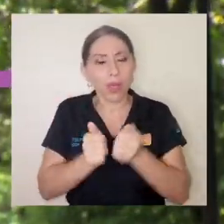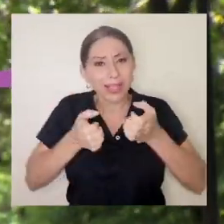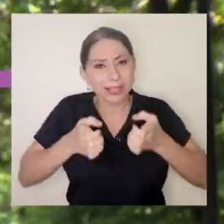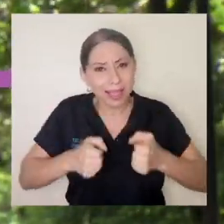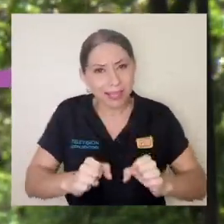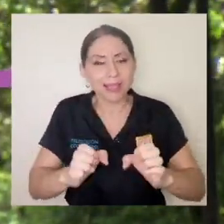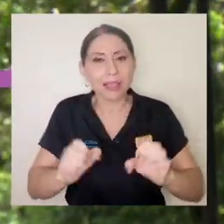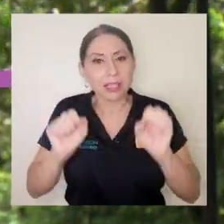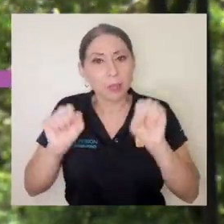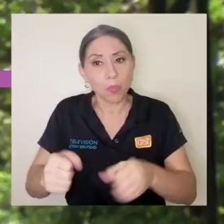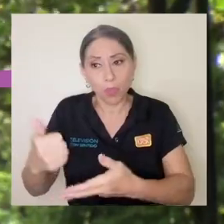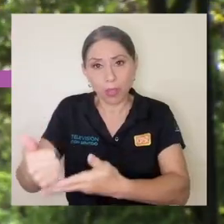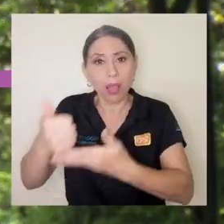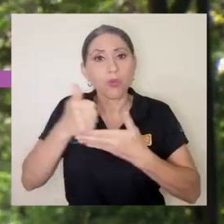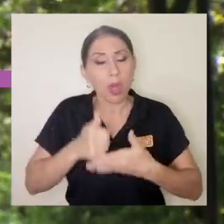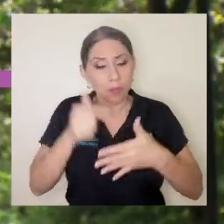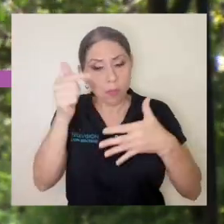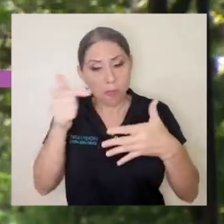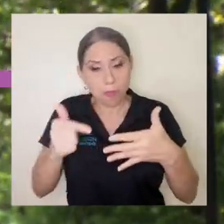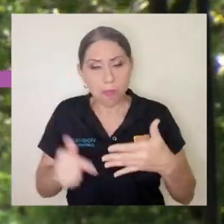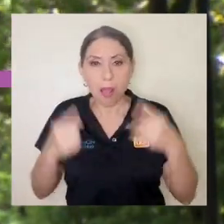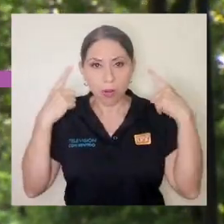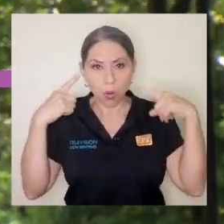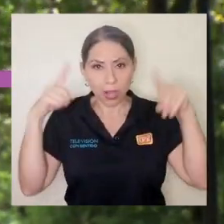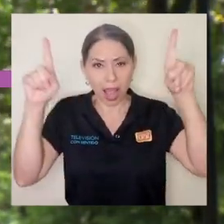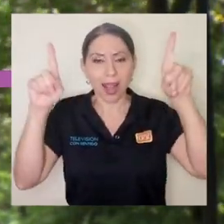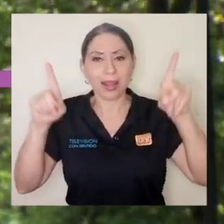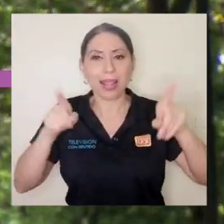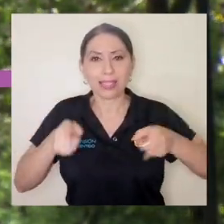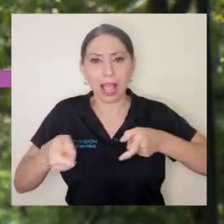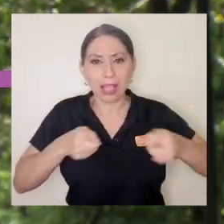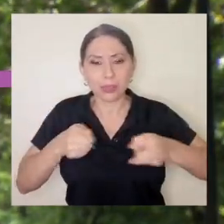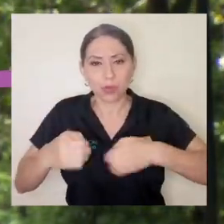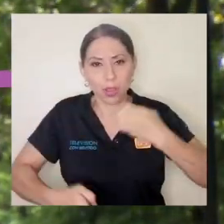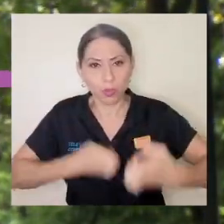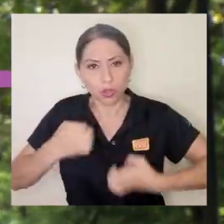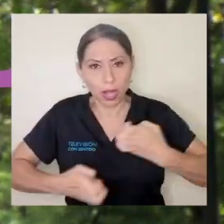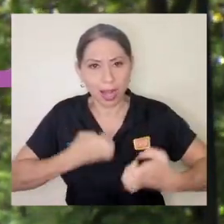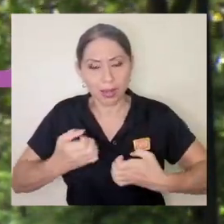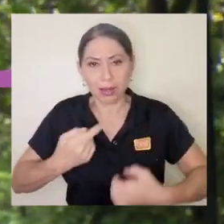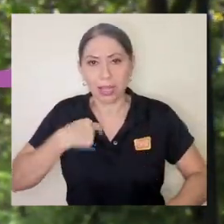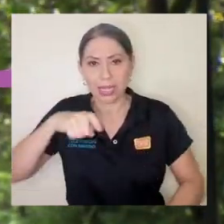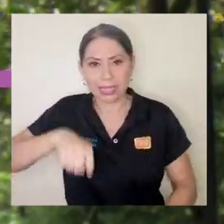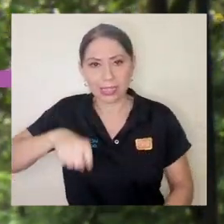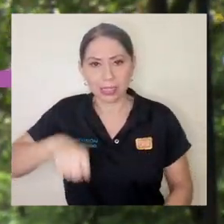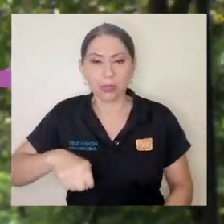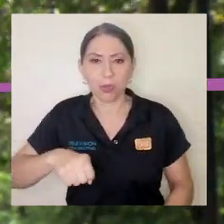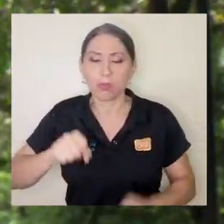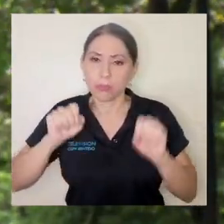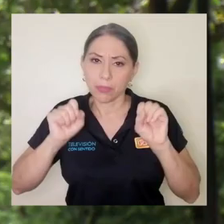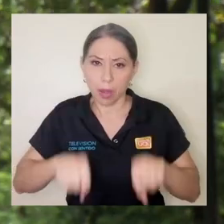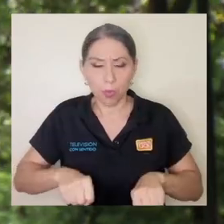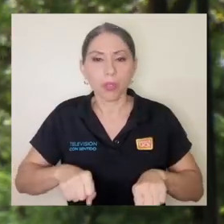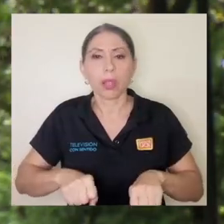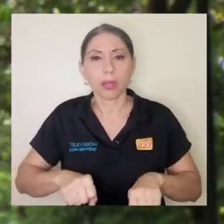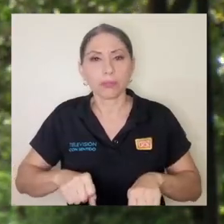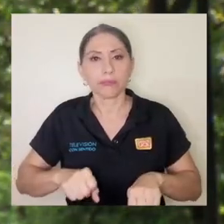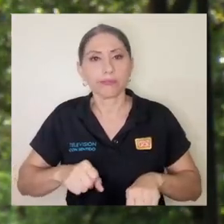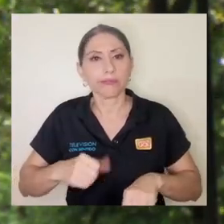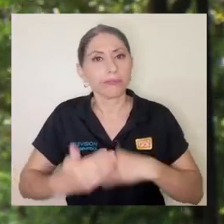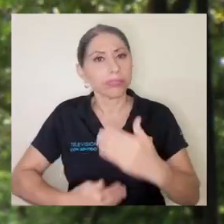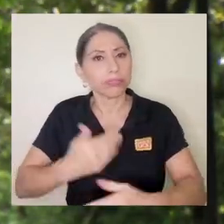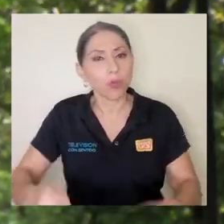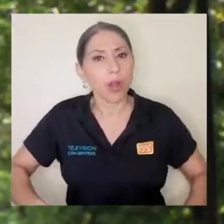pueden dar otras pautas que me ayuden a mí a lograr esa gestión emocional que yo necesito para poder llevar pues